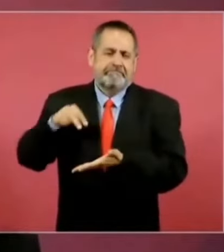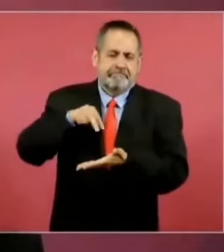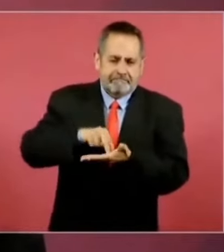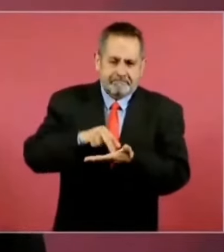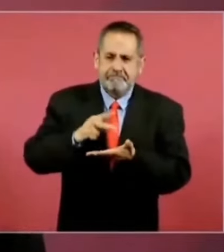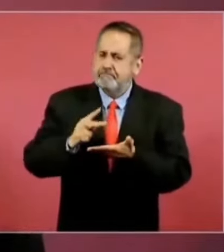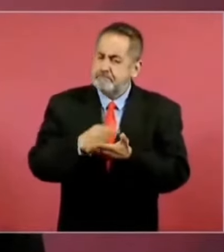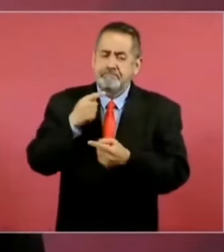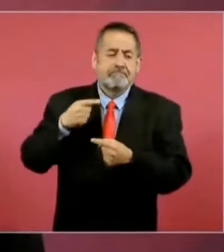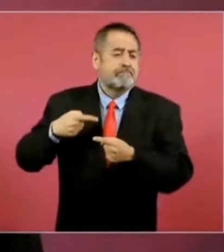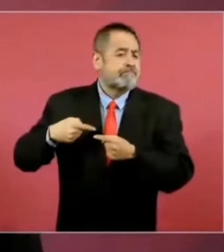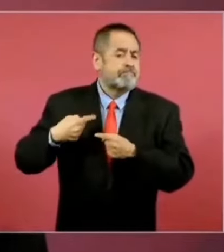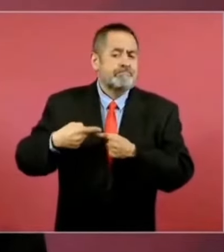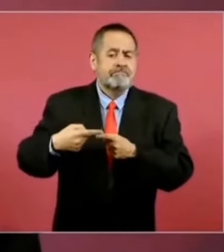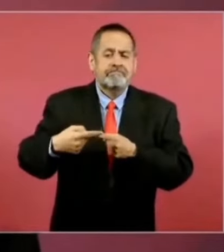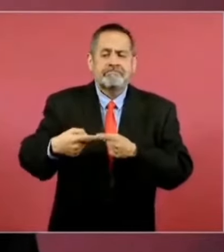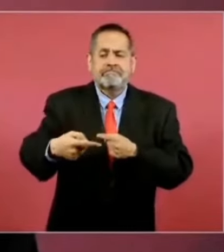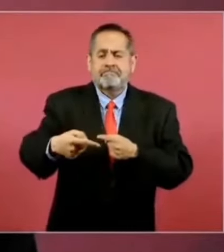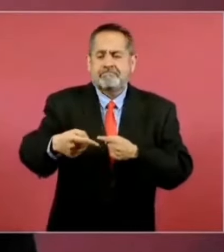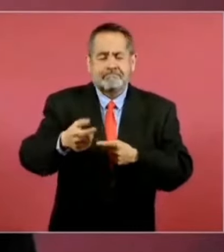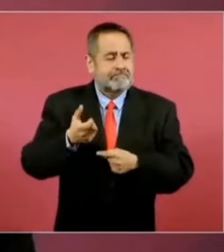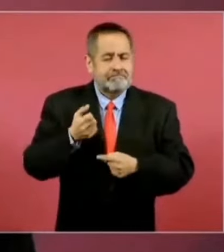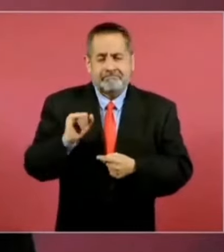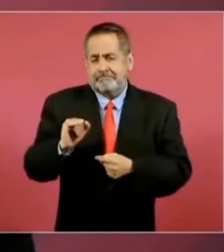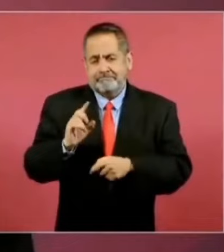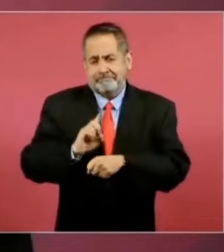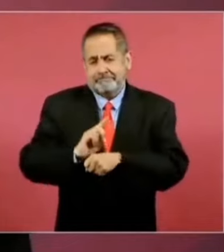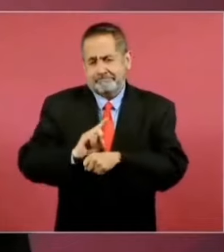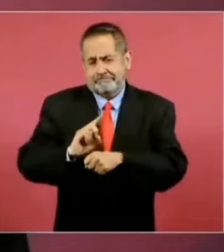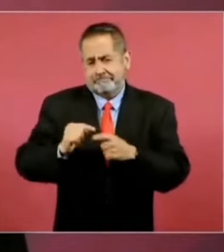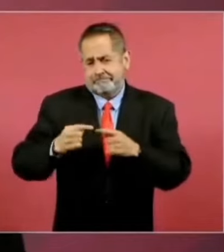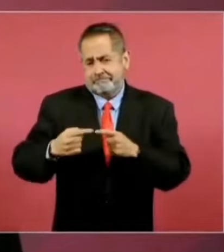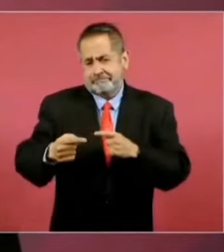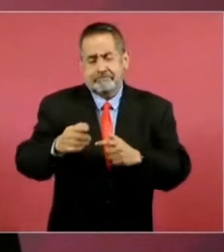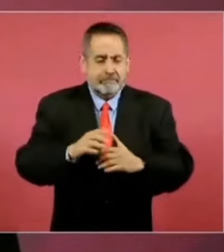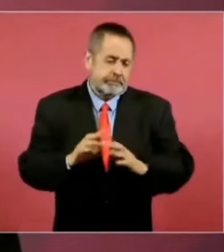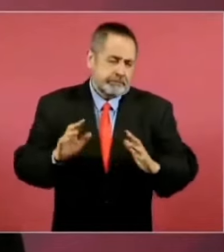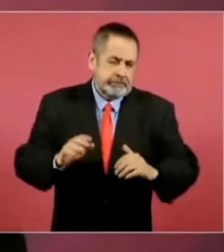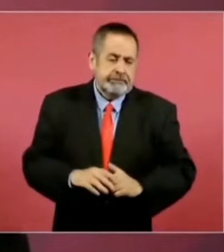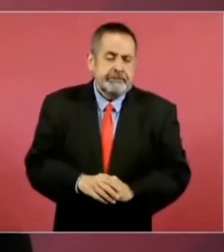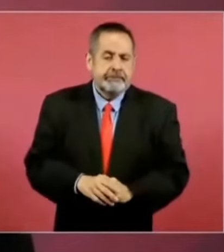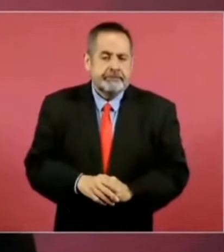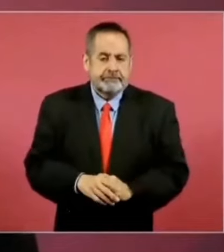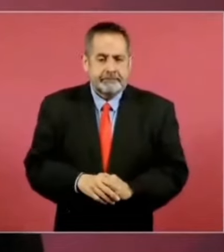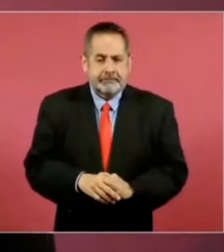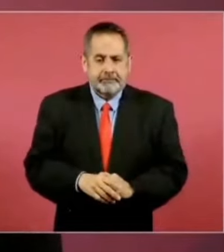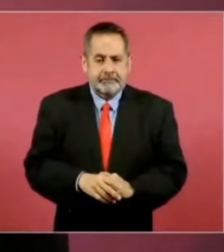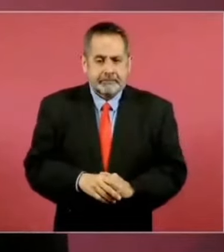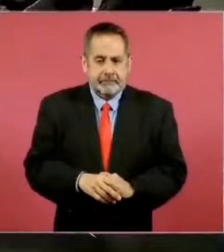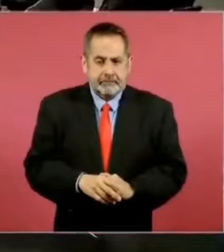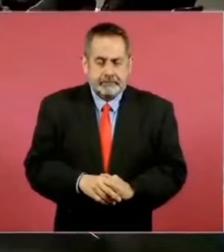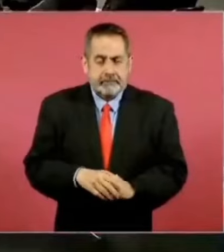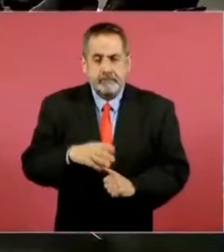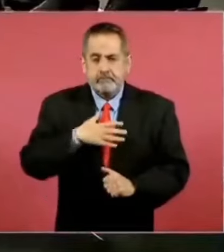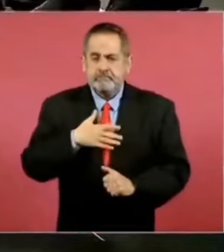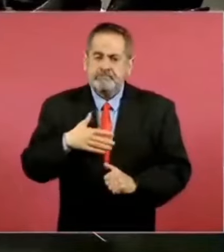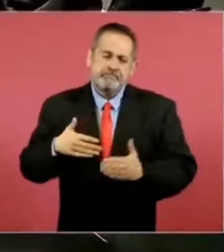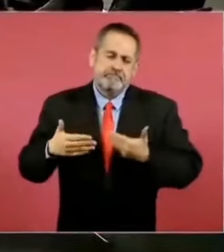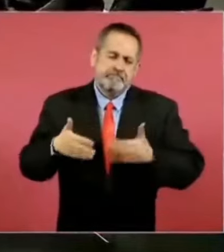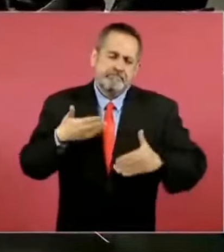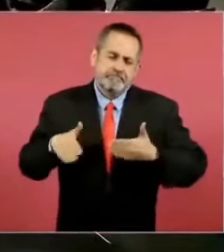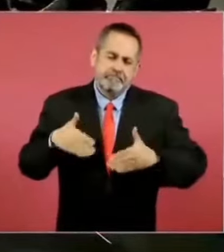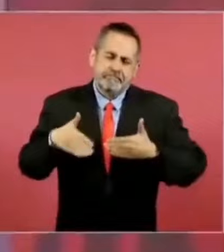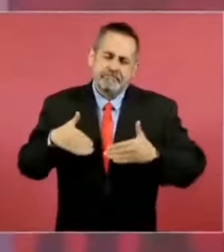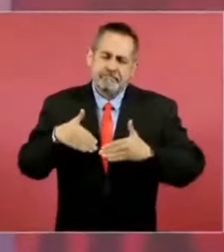y así. Y desde luego, cuando hablo de caminar es